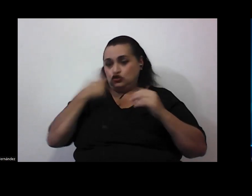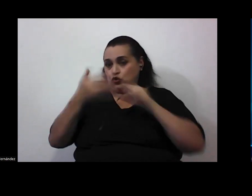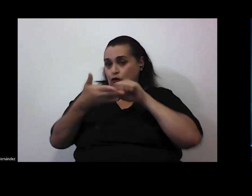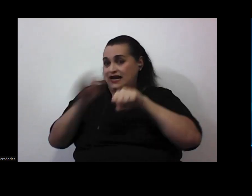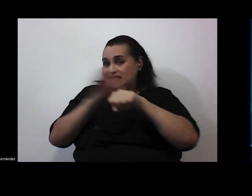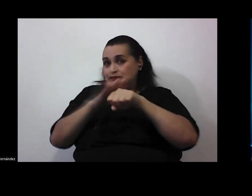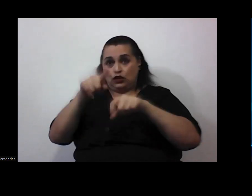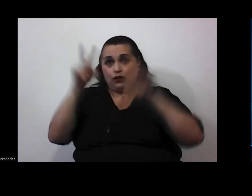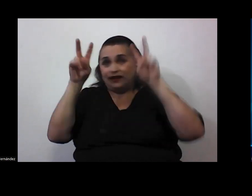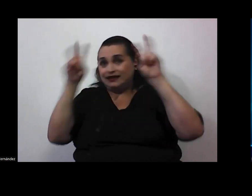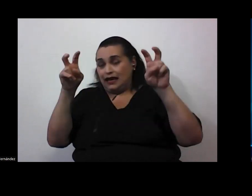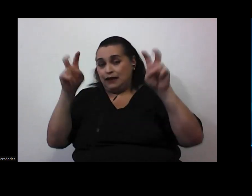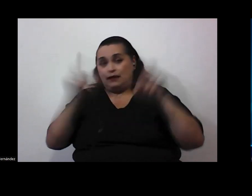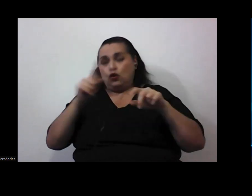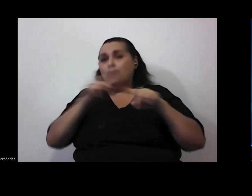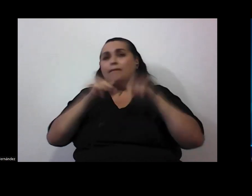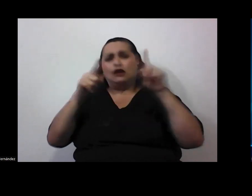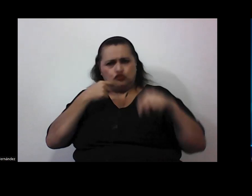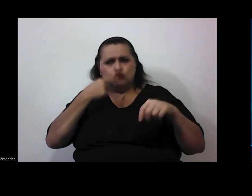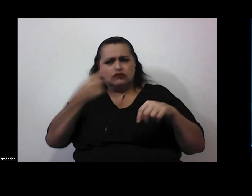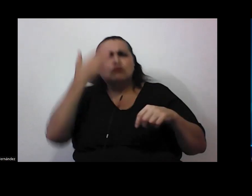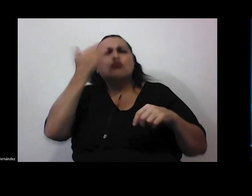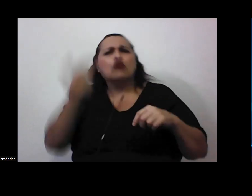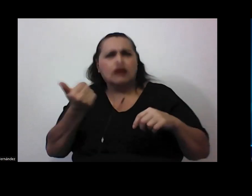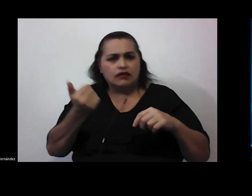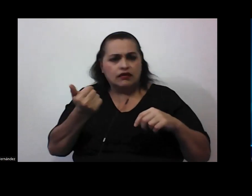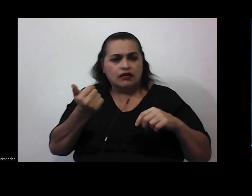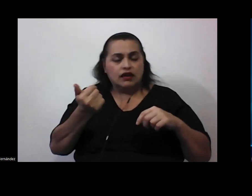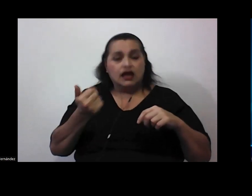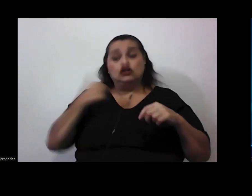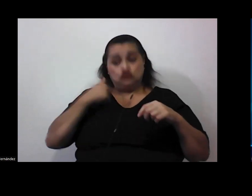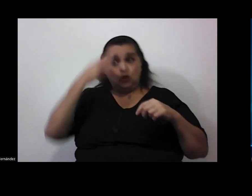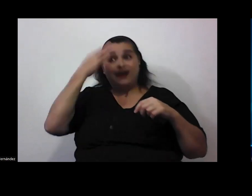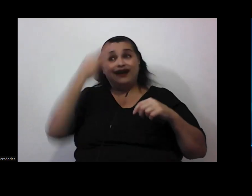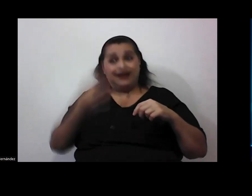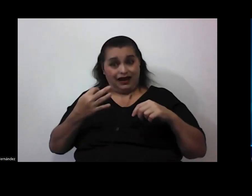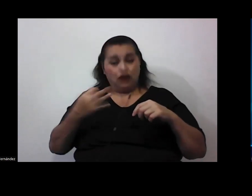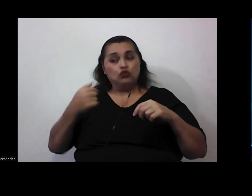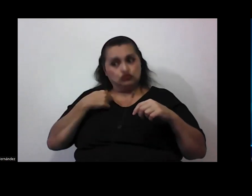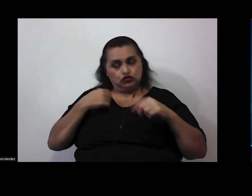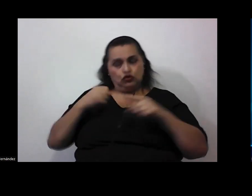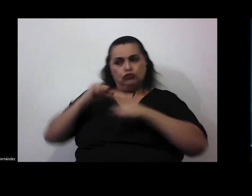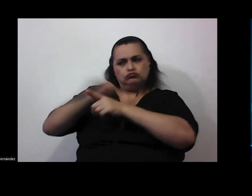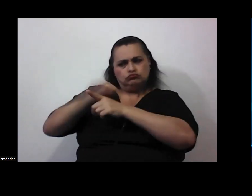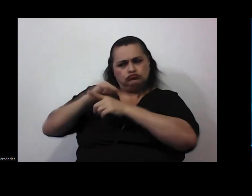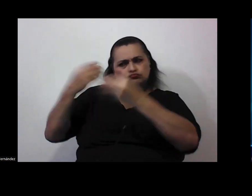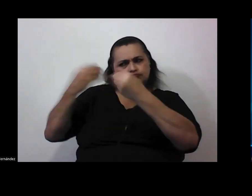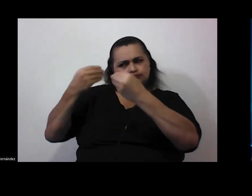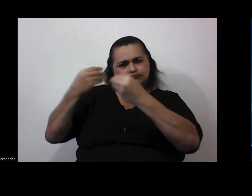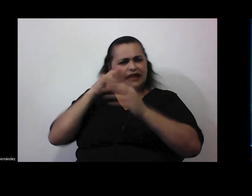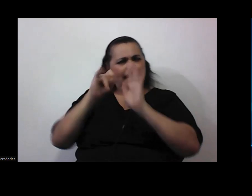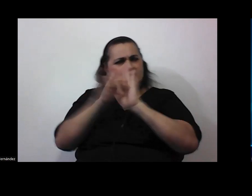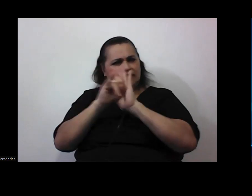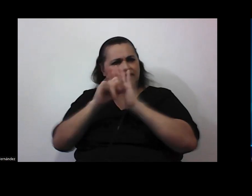¿por qué me animo a afirmar esto? bueno porque creo que estoy bastante entrenado en identificar los consensos